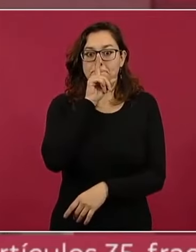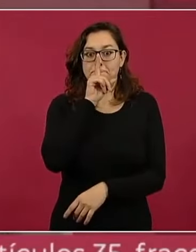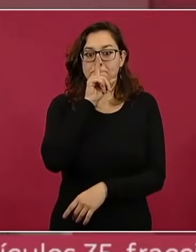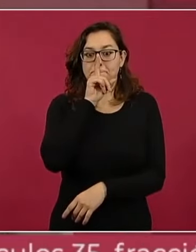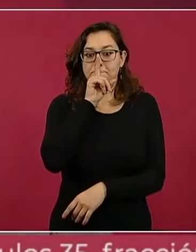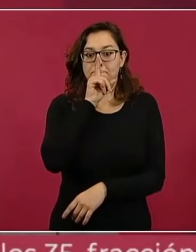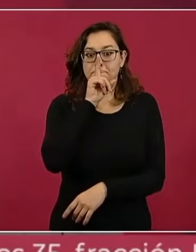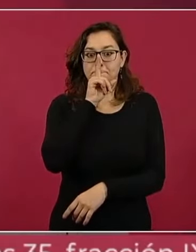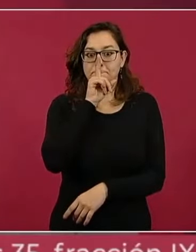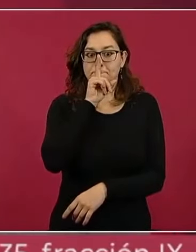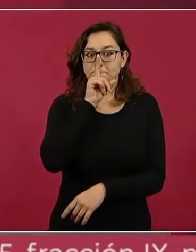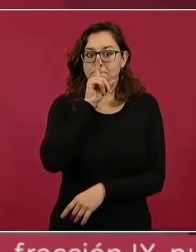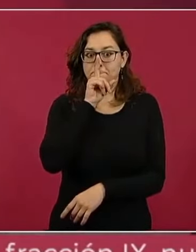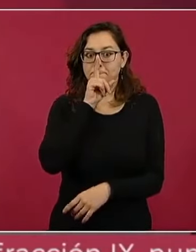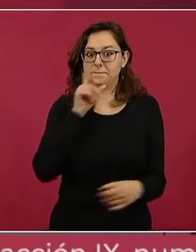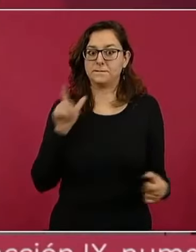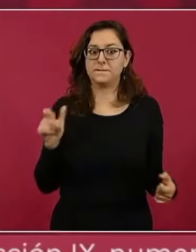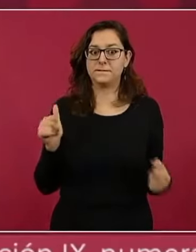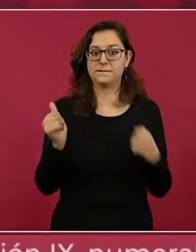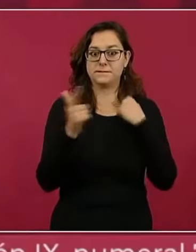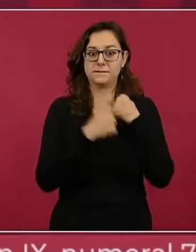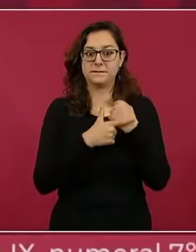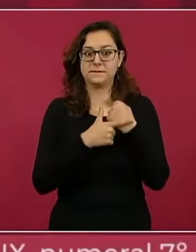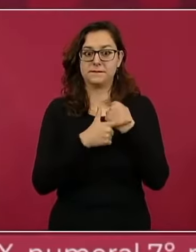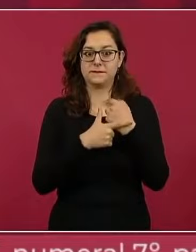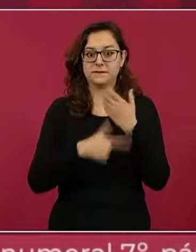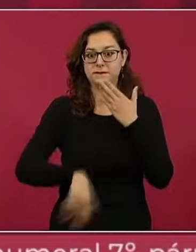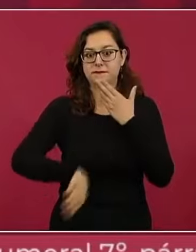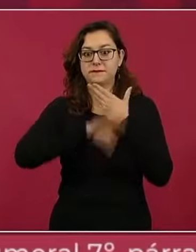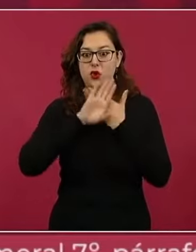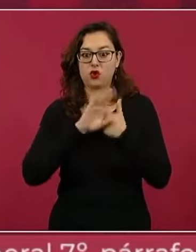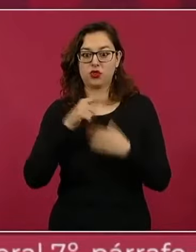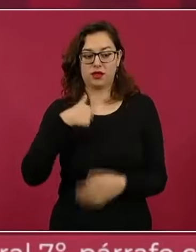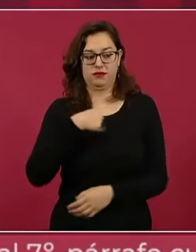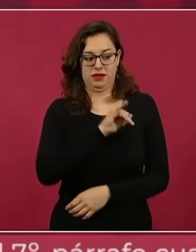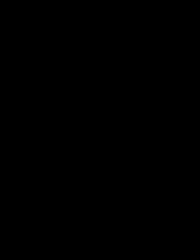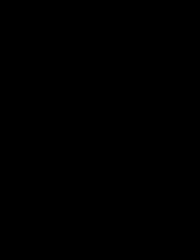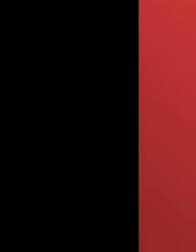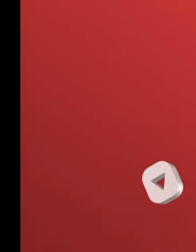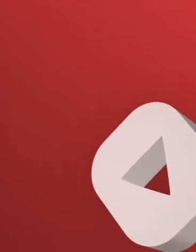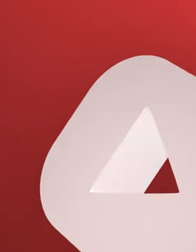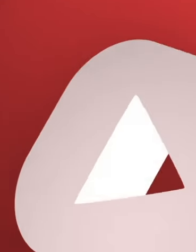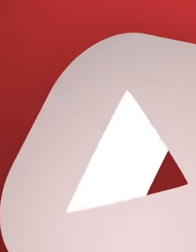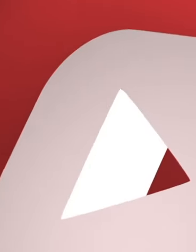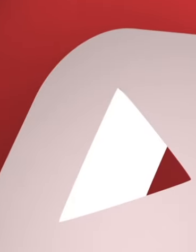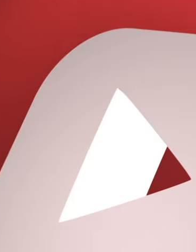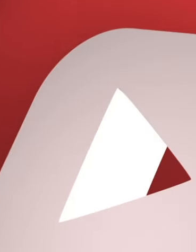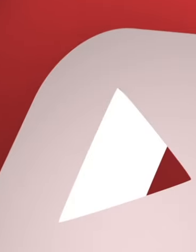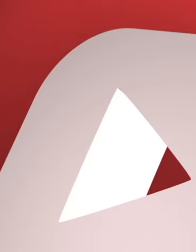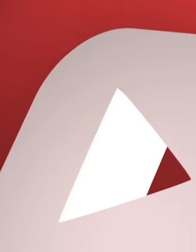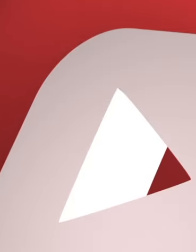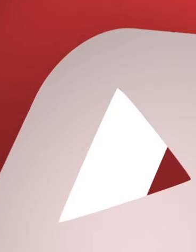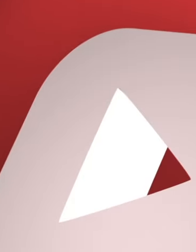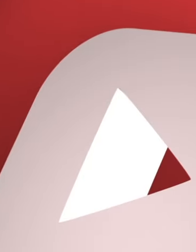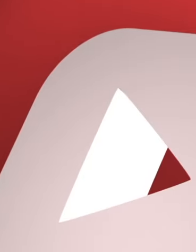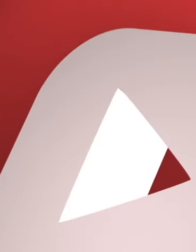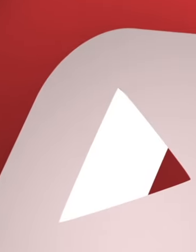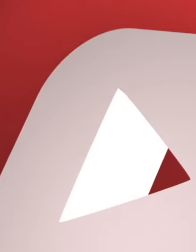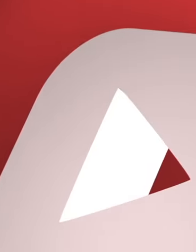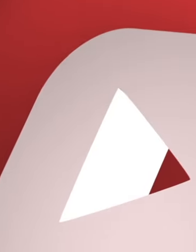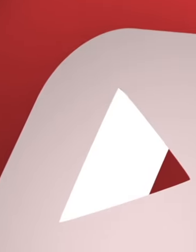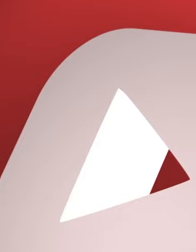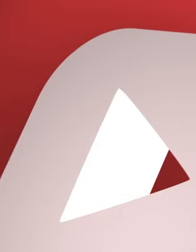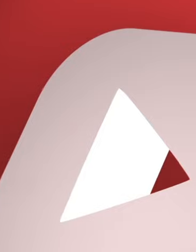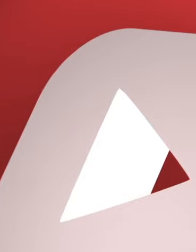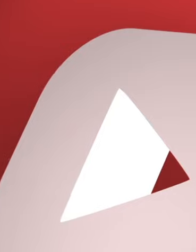del INE. Si te gusta este video, suscríbete,